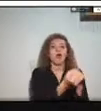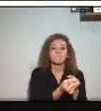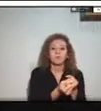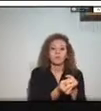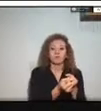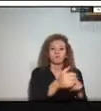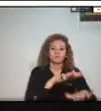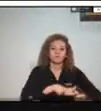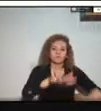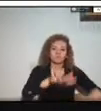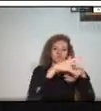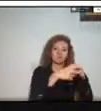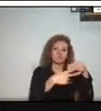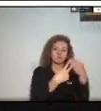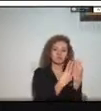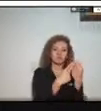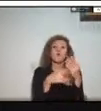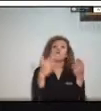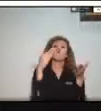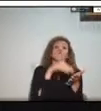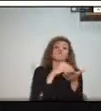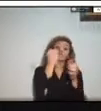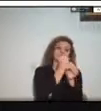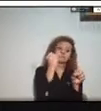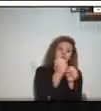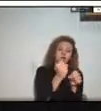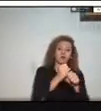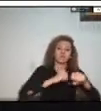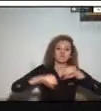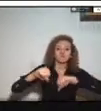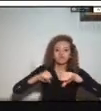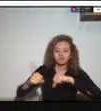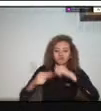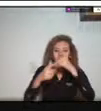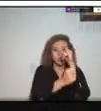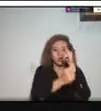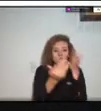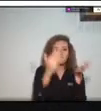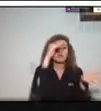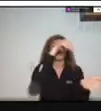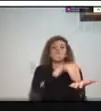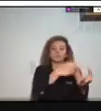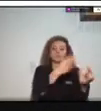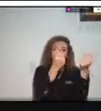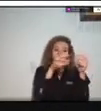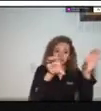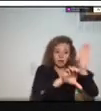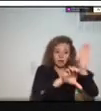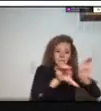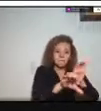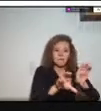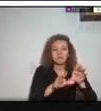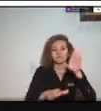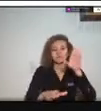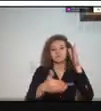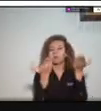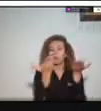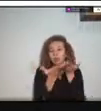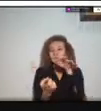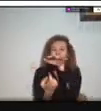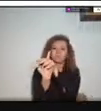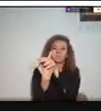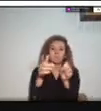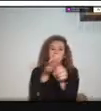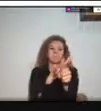herramientas para volver a tener una reactivación económica de los de las actividades